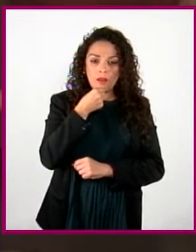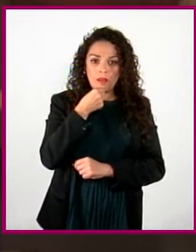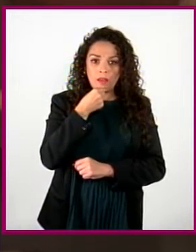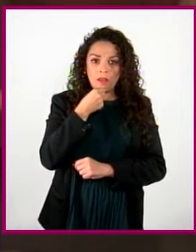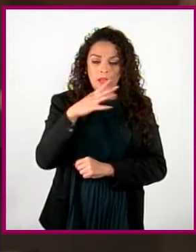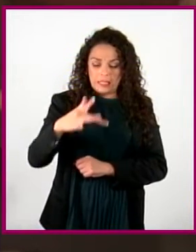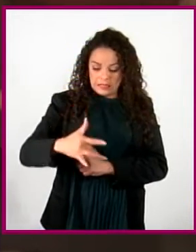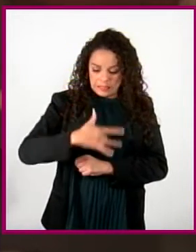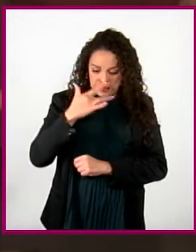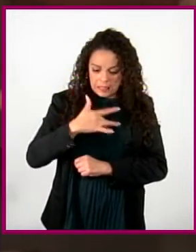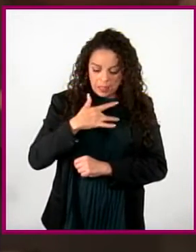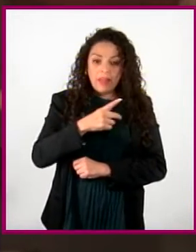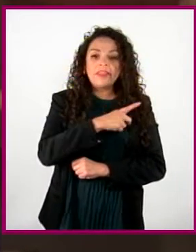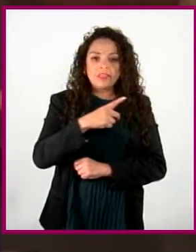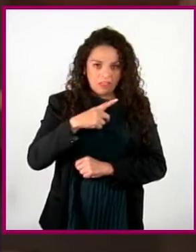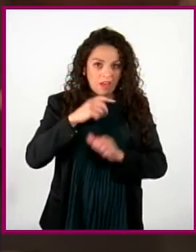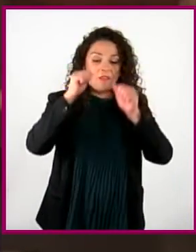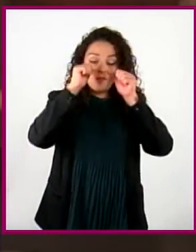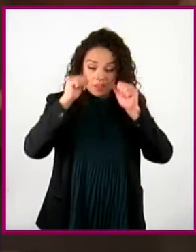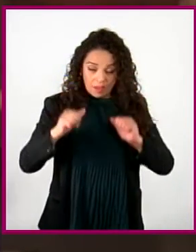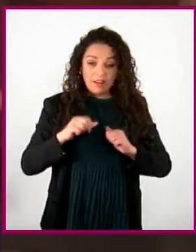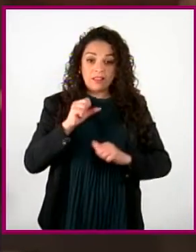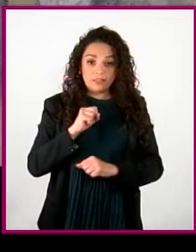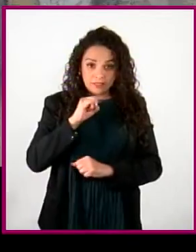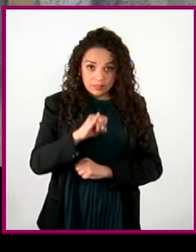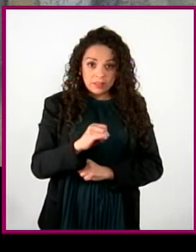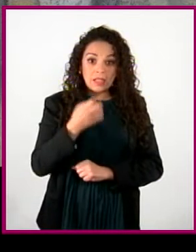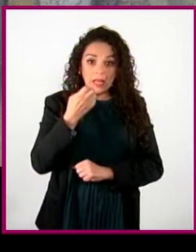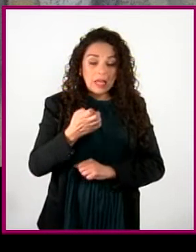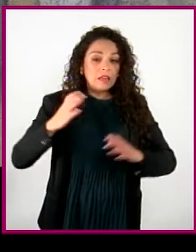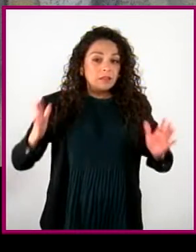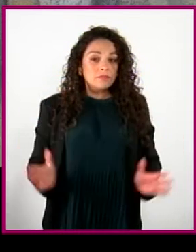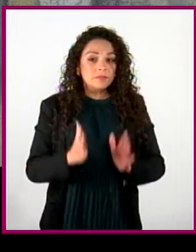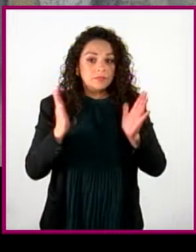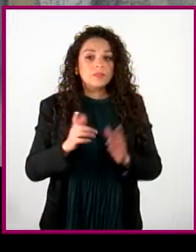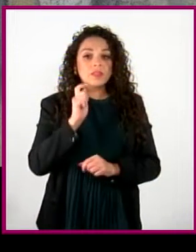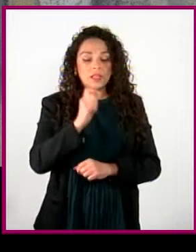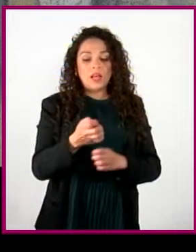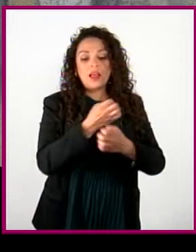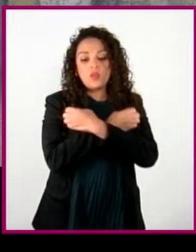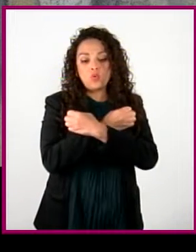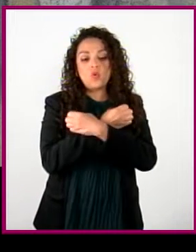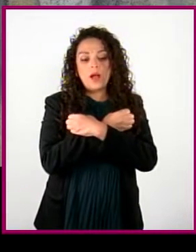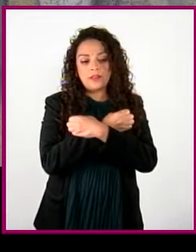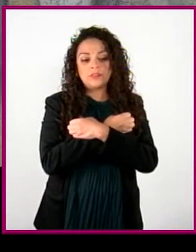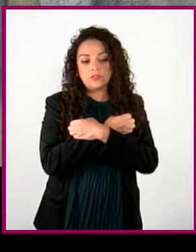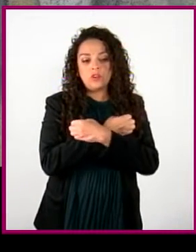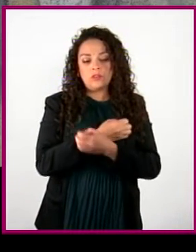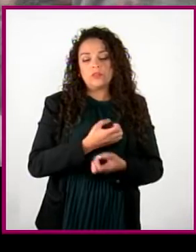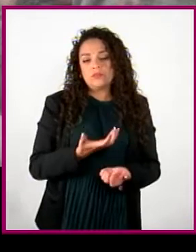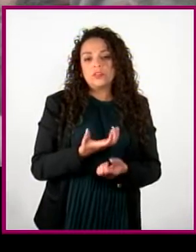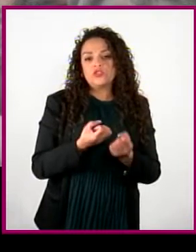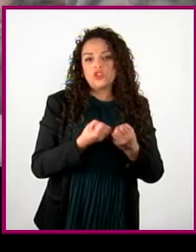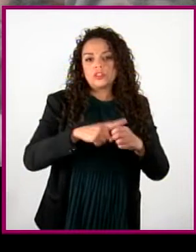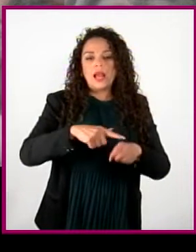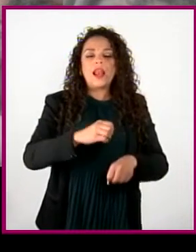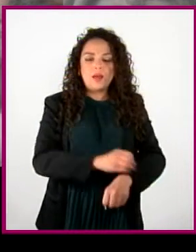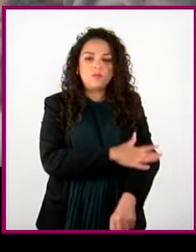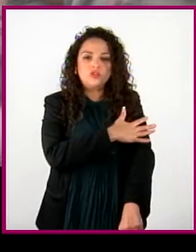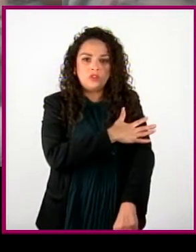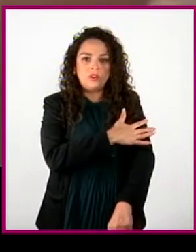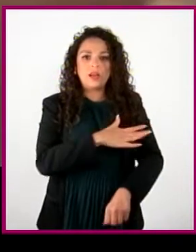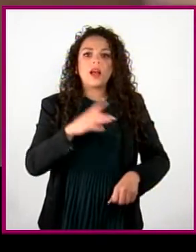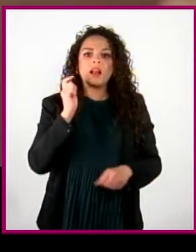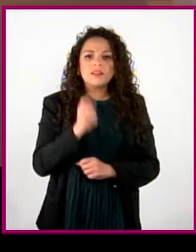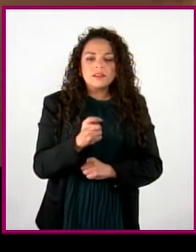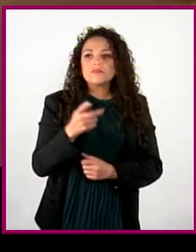emociones y fomentar nuestra educación socioemocional. Podemos culpar a nuestra familia o al entorno de los prejuicios, a